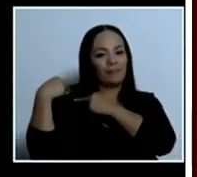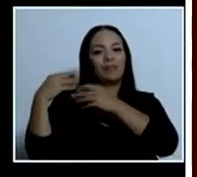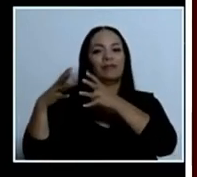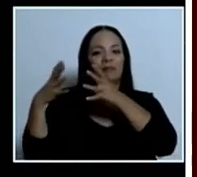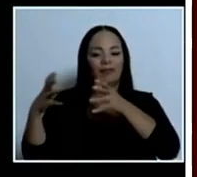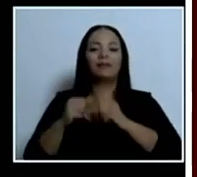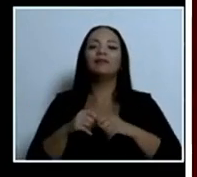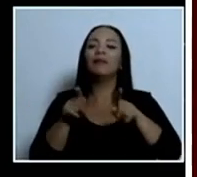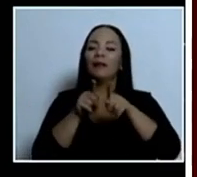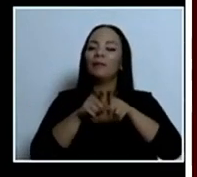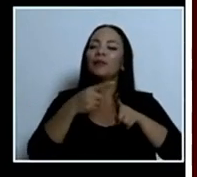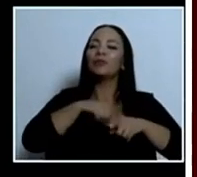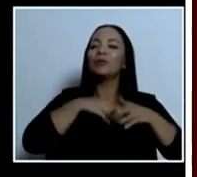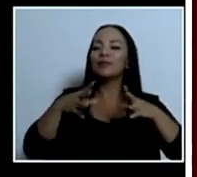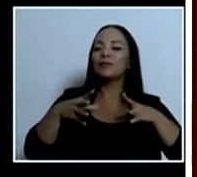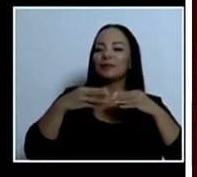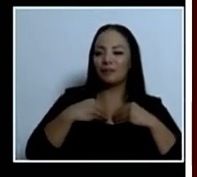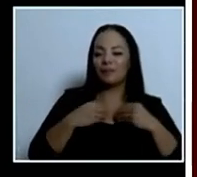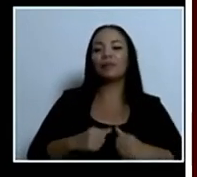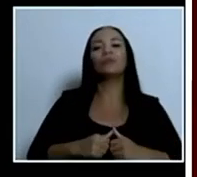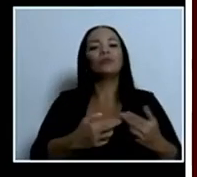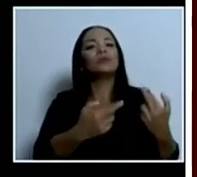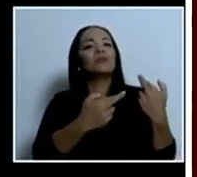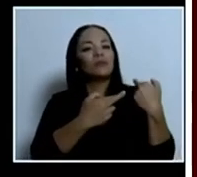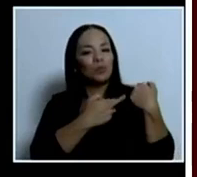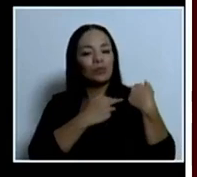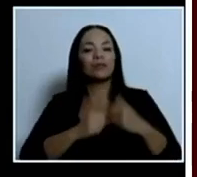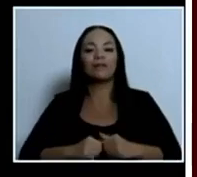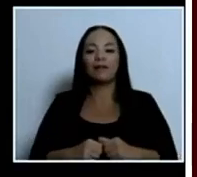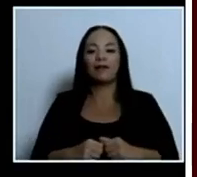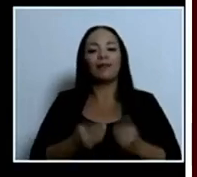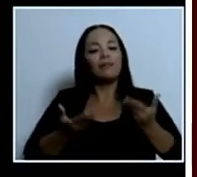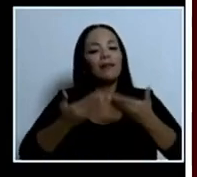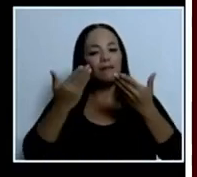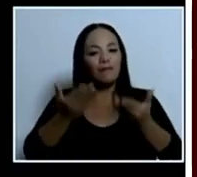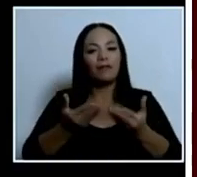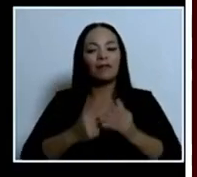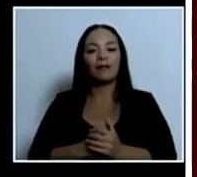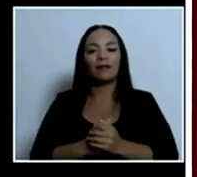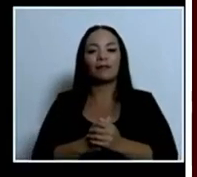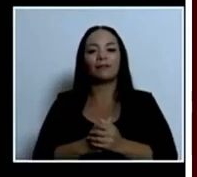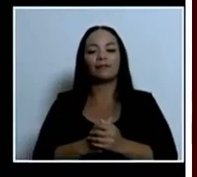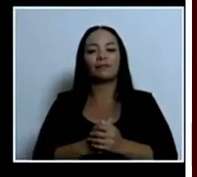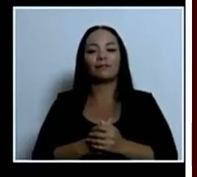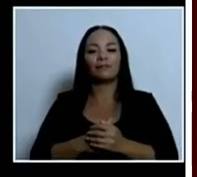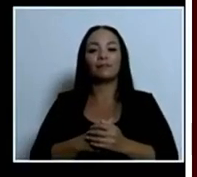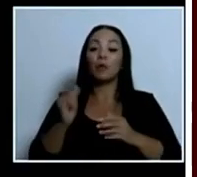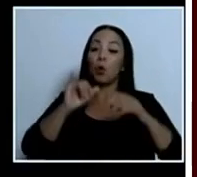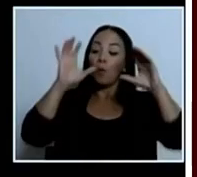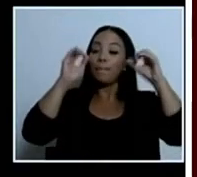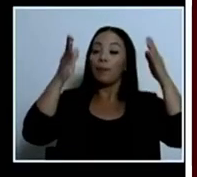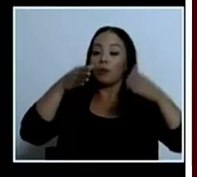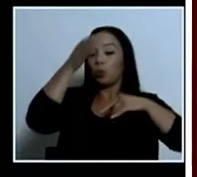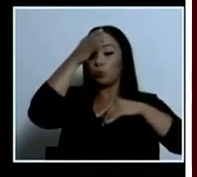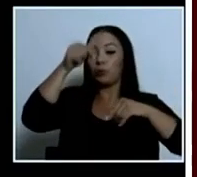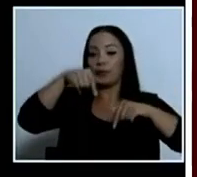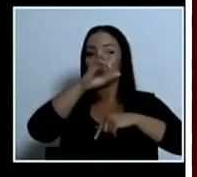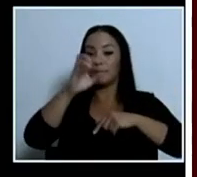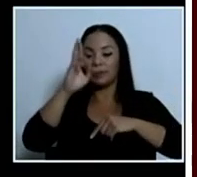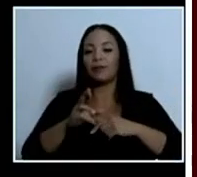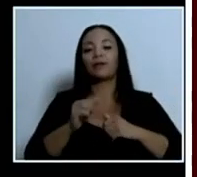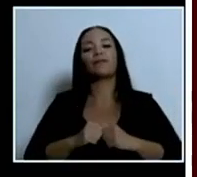así como también aceptamos la responsabilidad de brindar, como embajadores de cultura en Costa Rica,